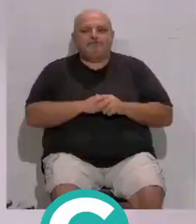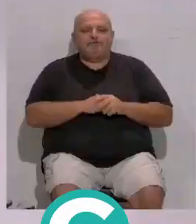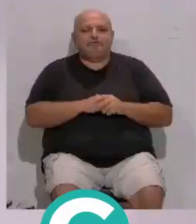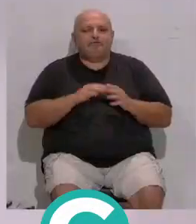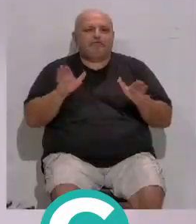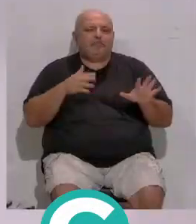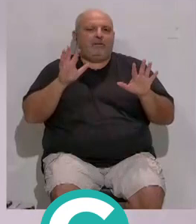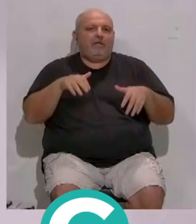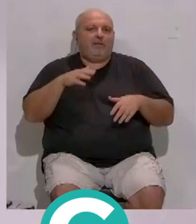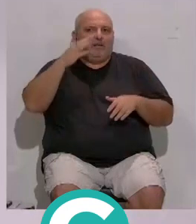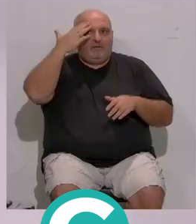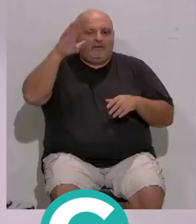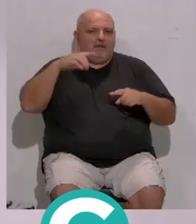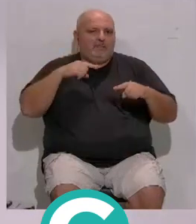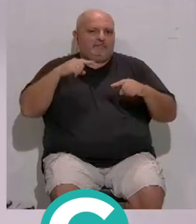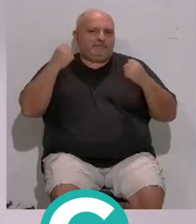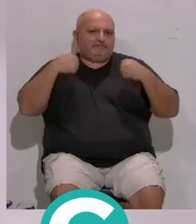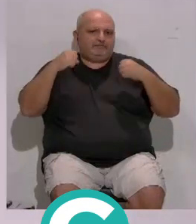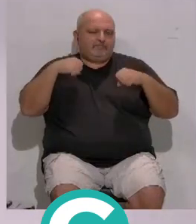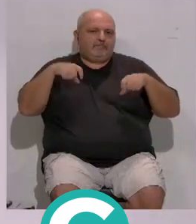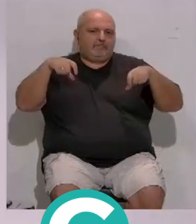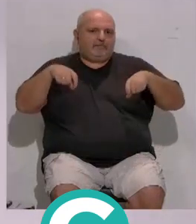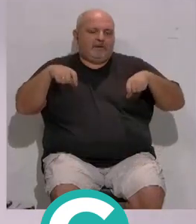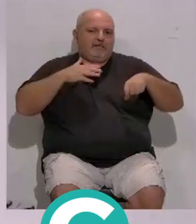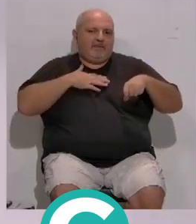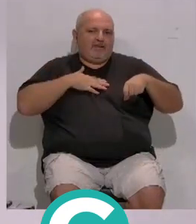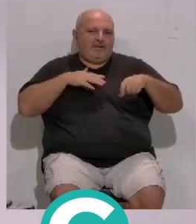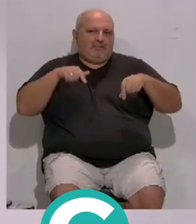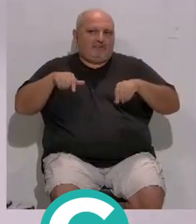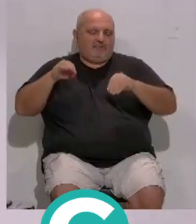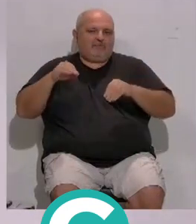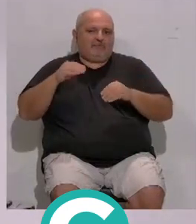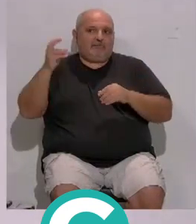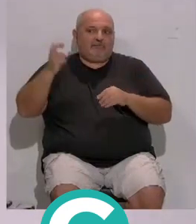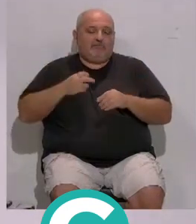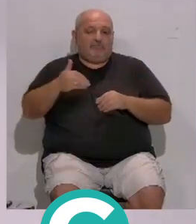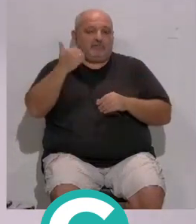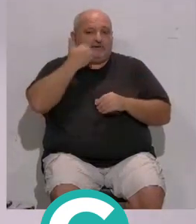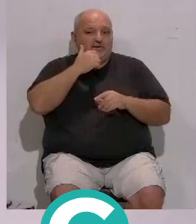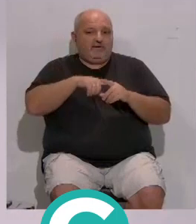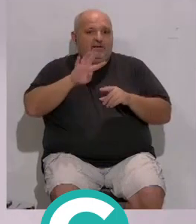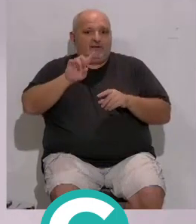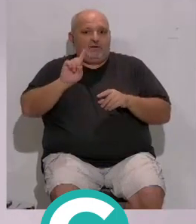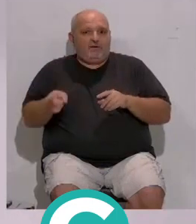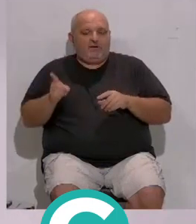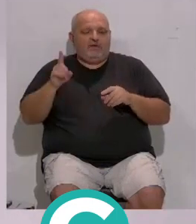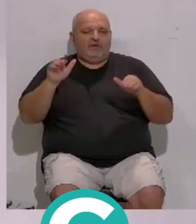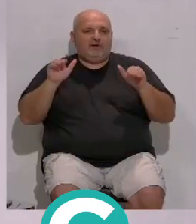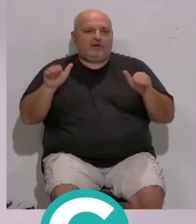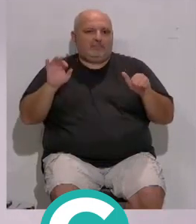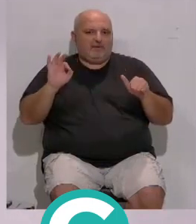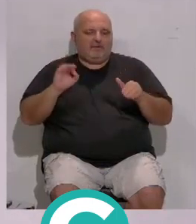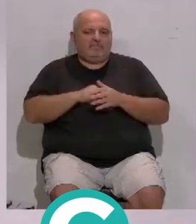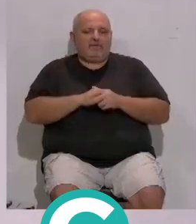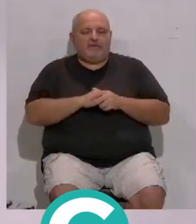El Cádiz ha entrenado en el nuevo Mirandilla... ...escenario en el que recibirá el próximo sábado... ...a partir de las 4 y cuarto al Atlético